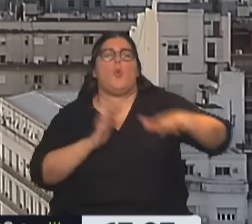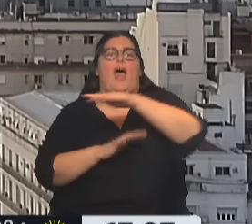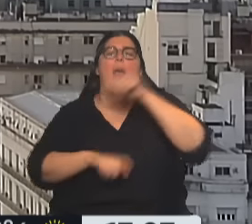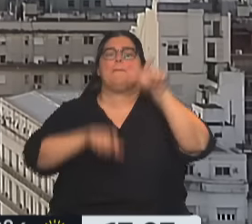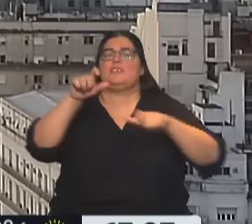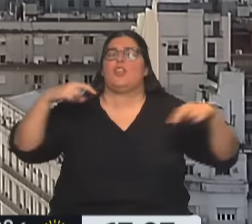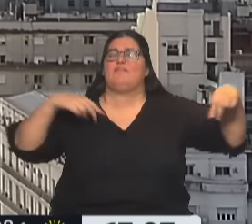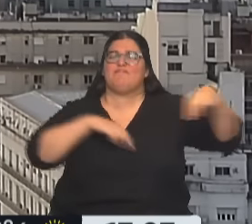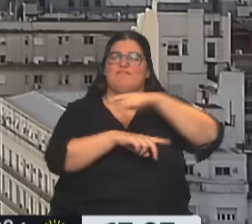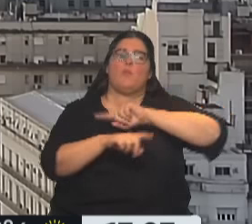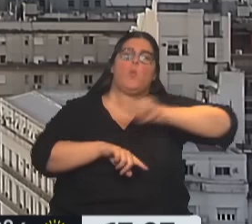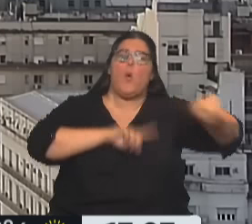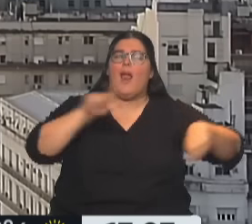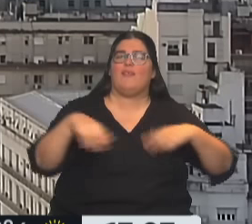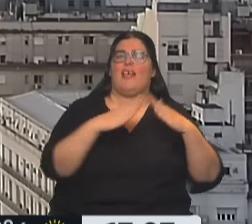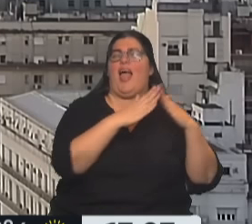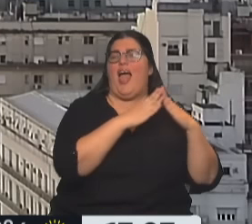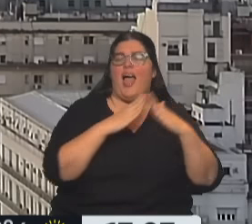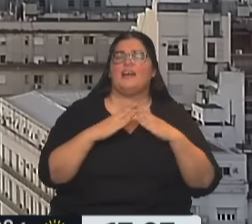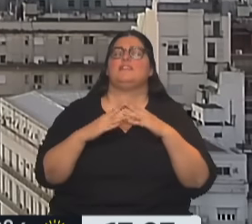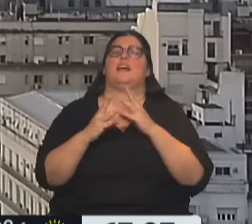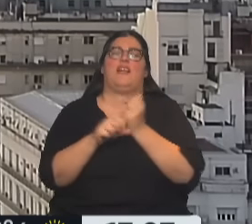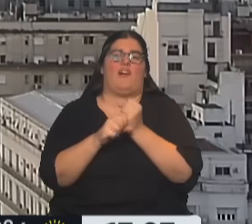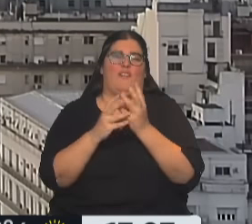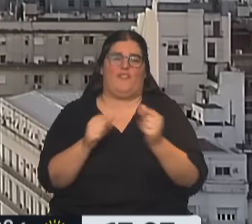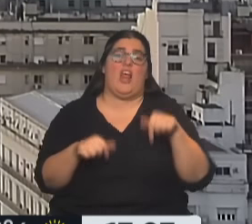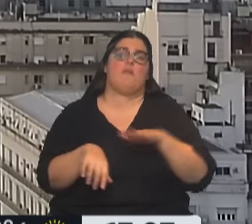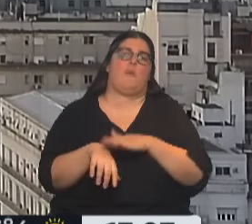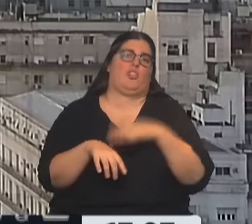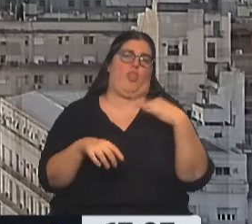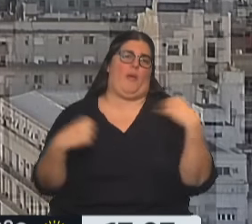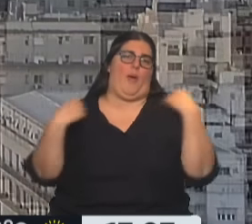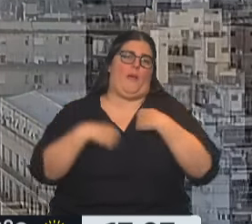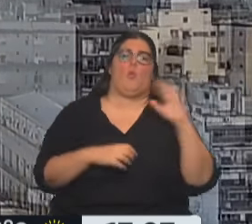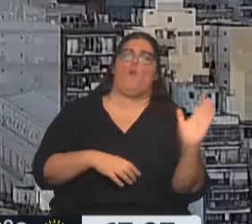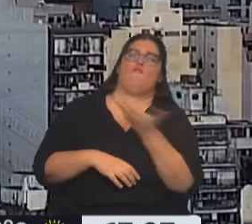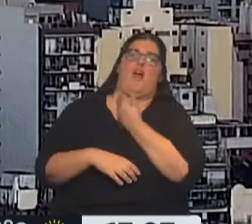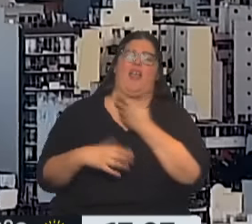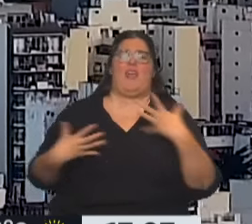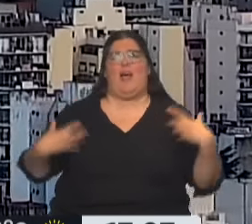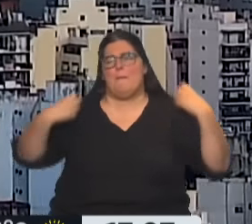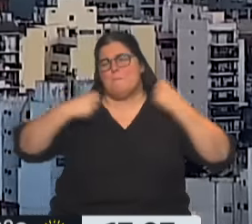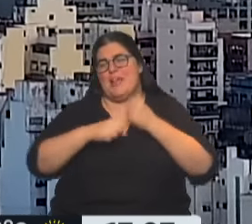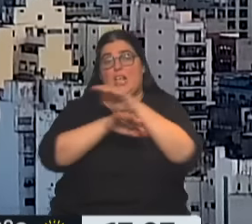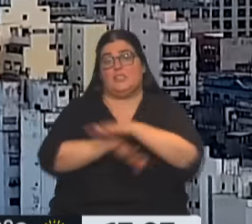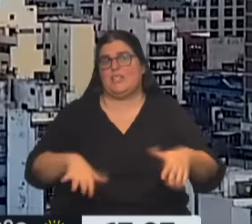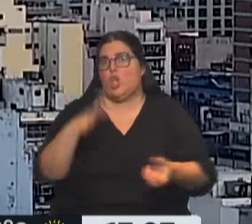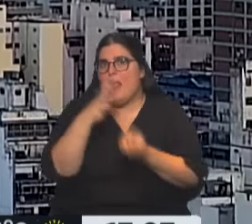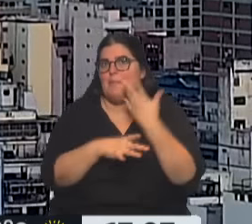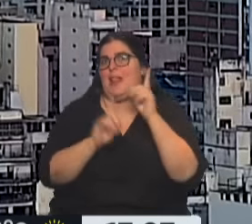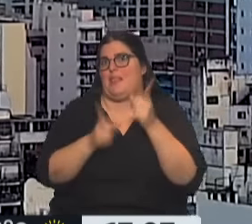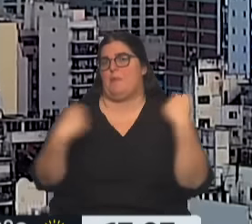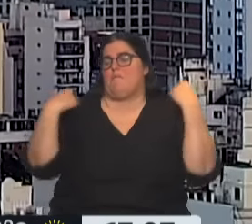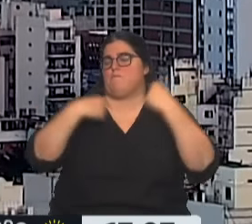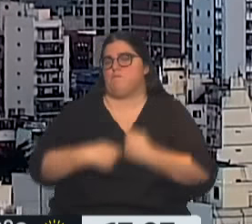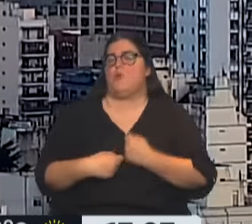trabajos, pero con mucho abrigo, ya es el momento de sacar la bufanda, de sacar la campera, de abrigar a los chicos a la mañana, porque